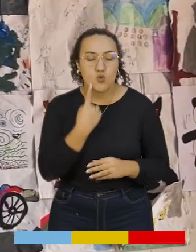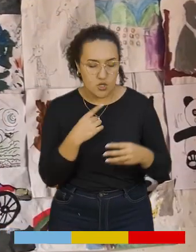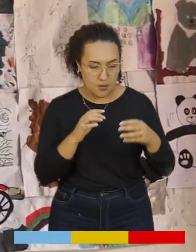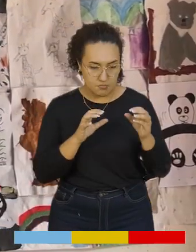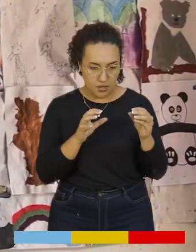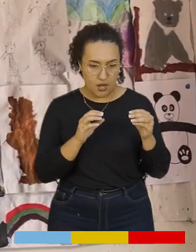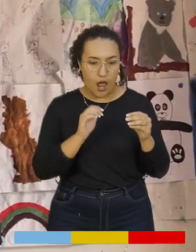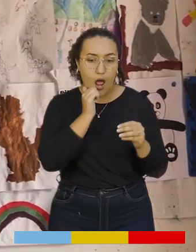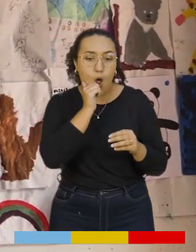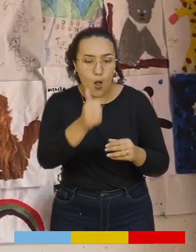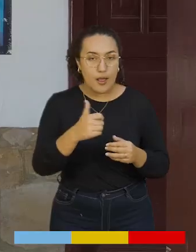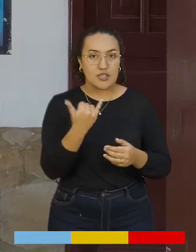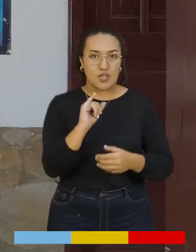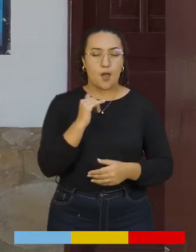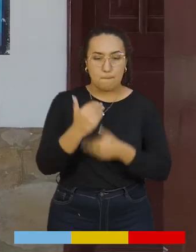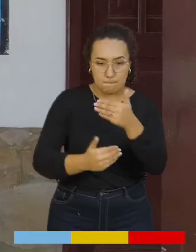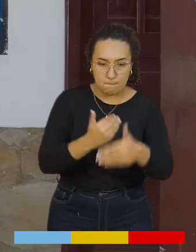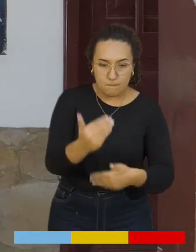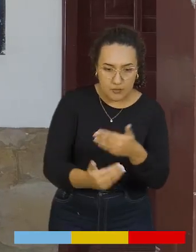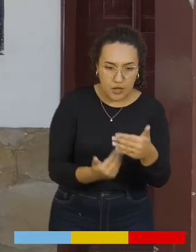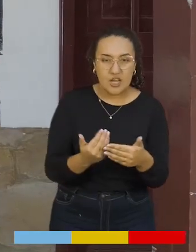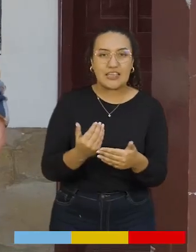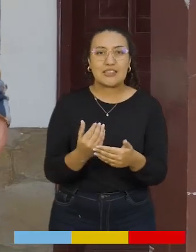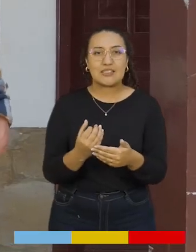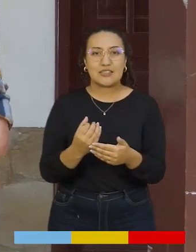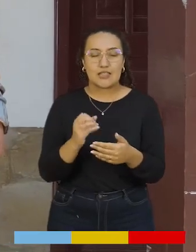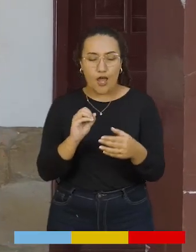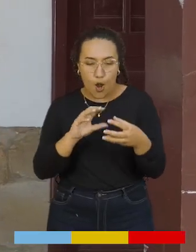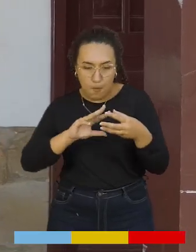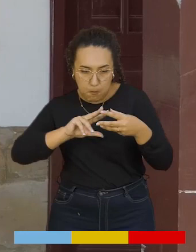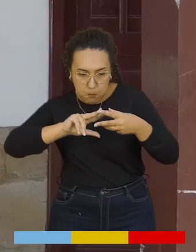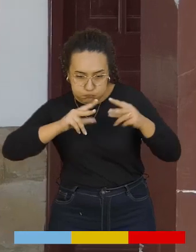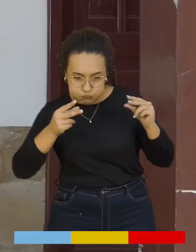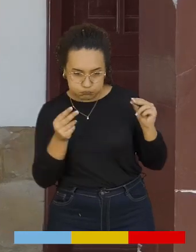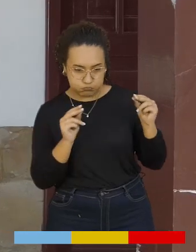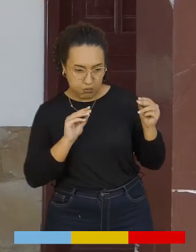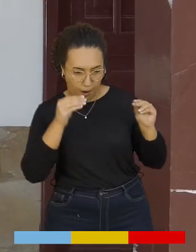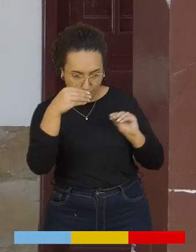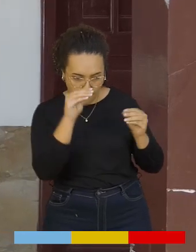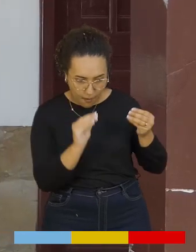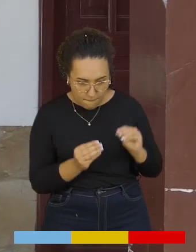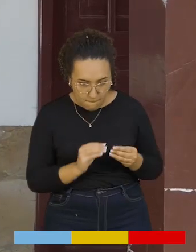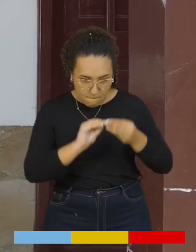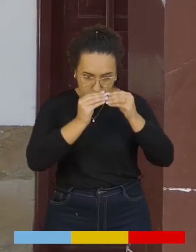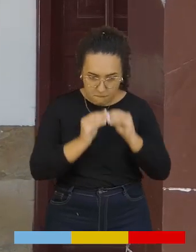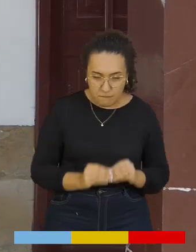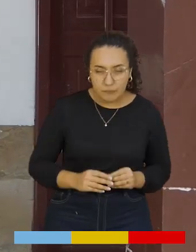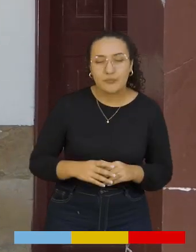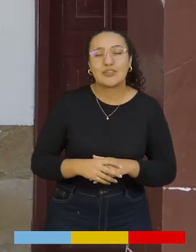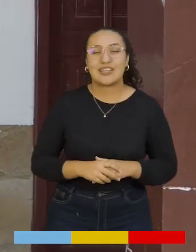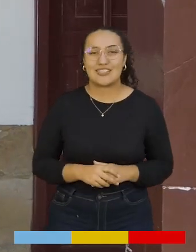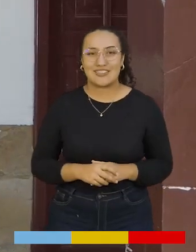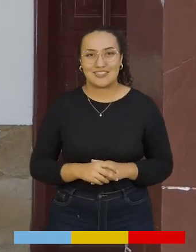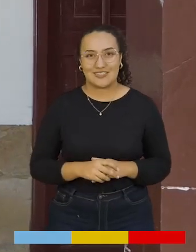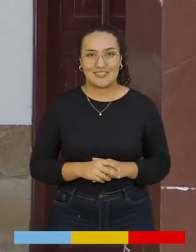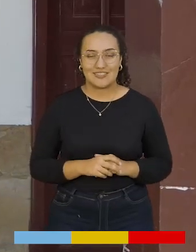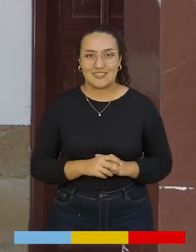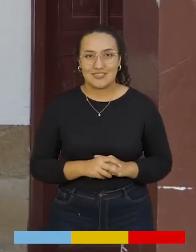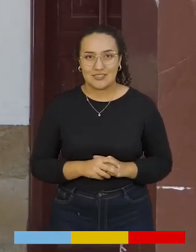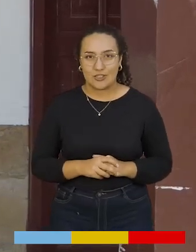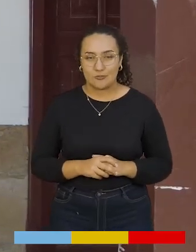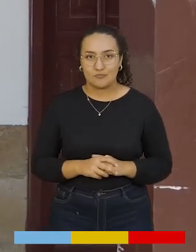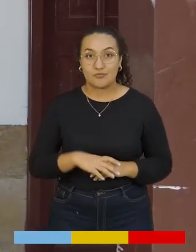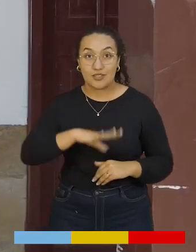y el siguiente día vamos a hacer el proceso de la tercera dimensión, para comenzar a construir